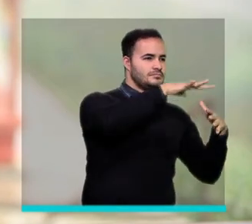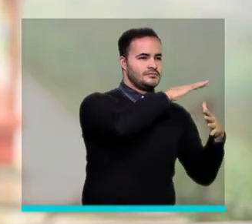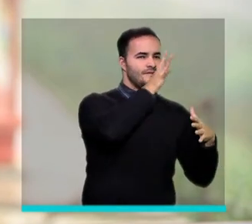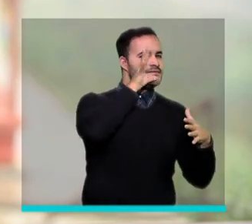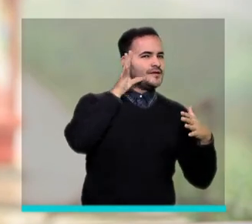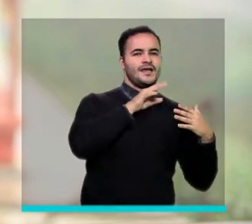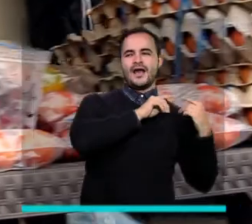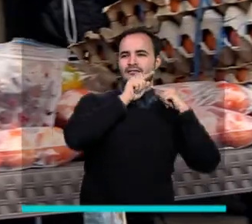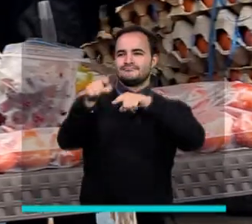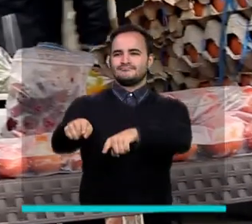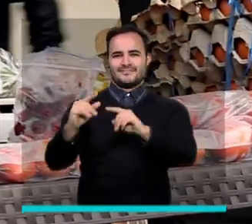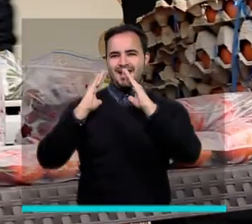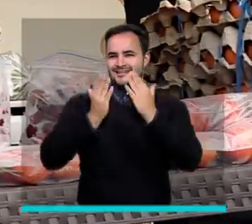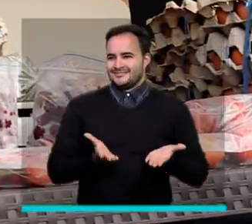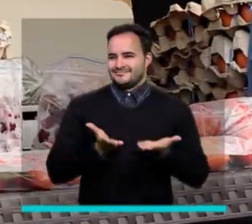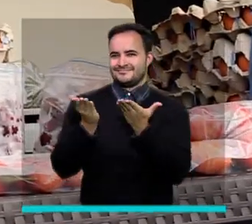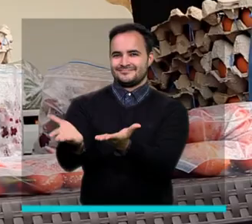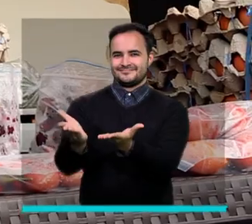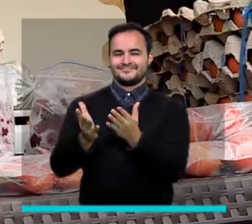a la mesa estos productos.